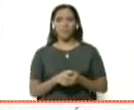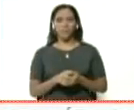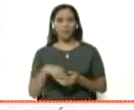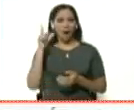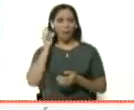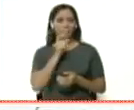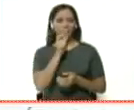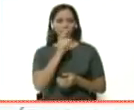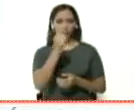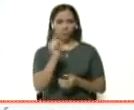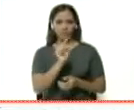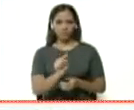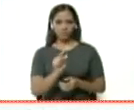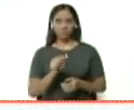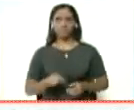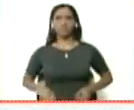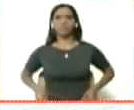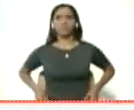esta pregunta.